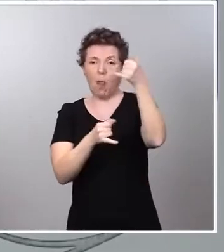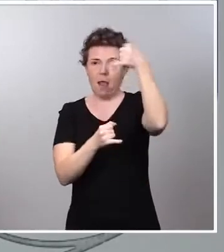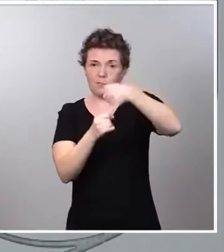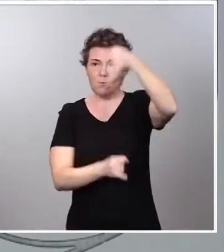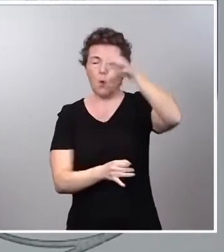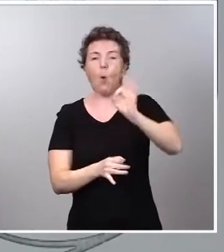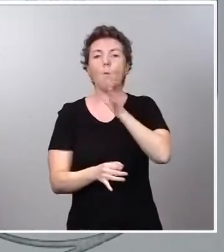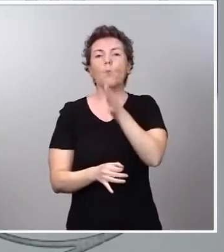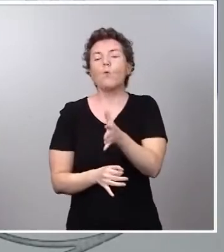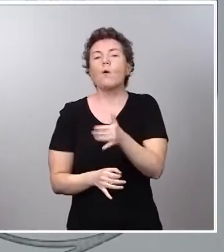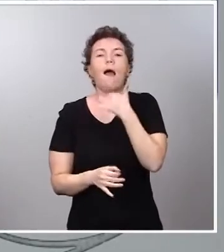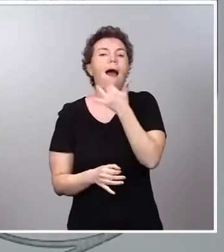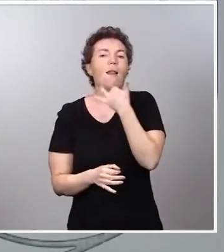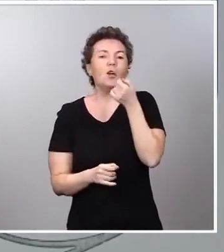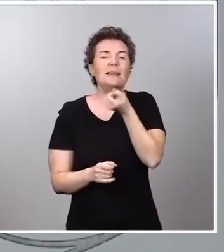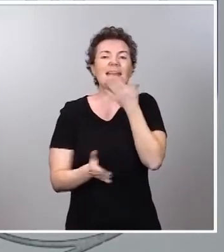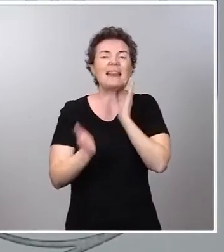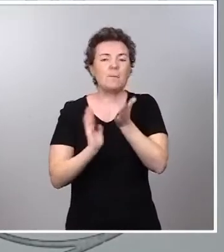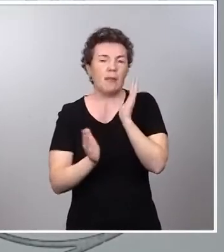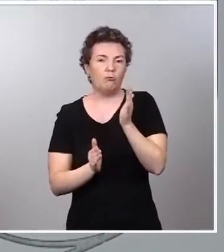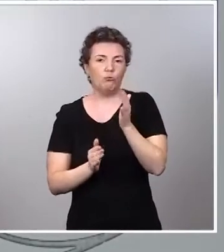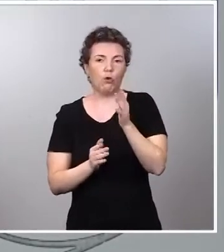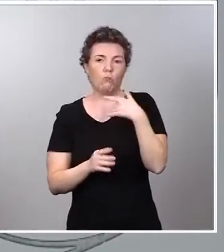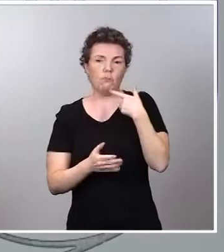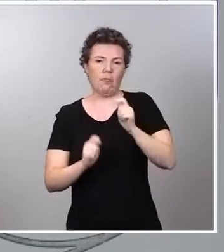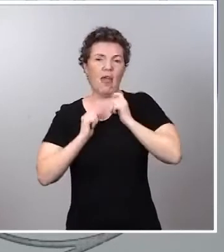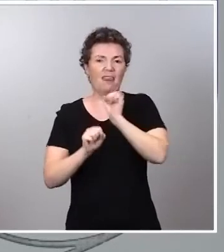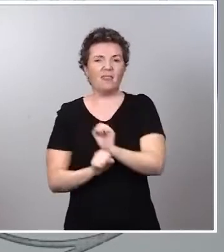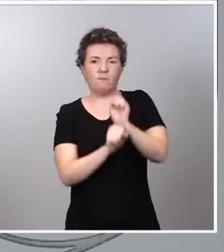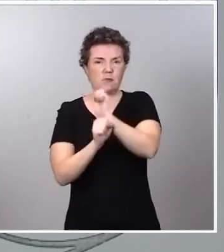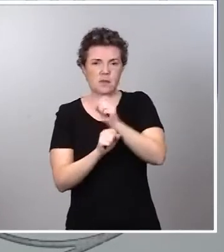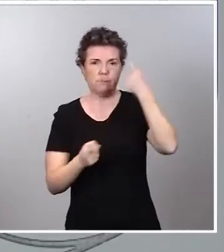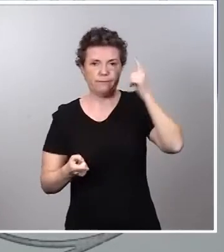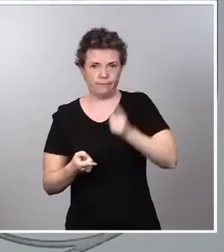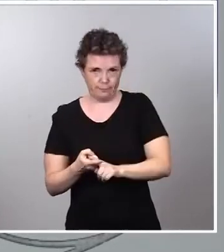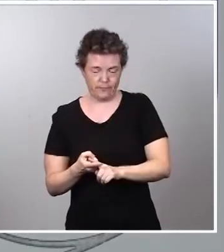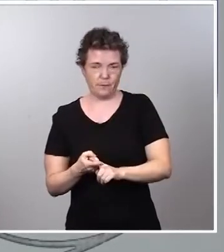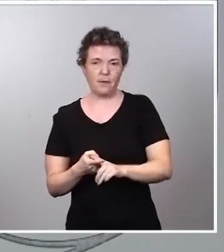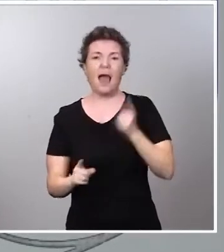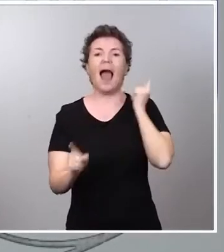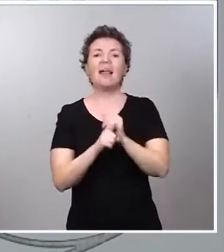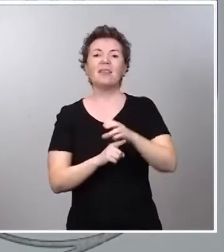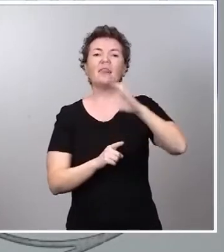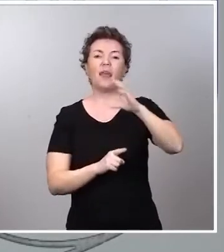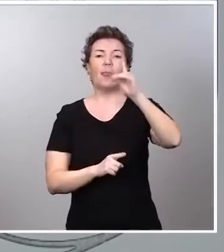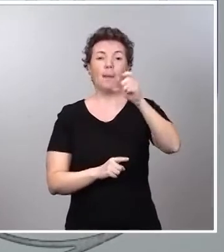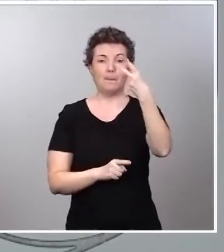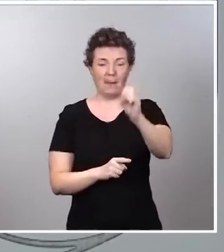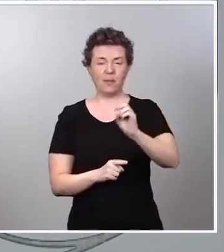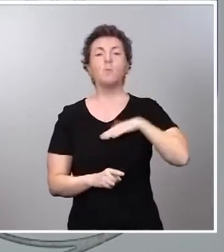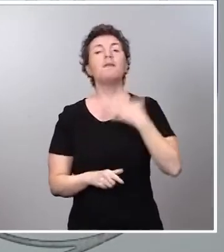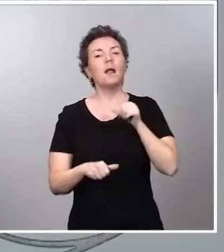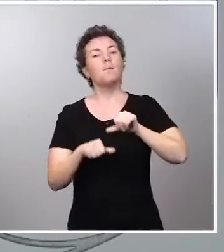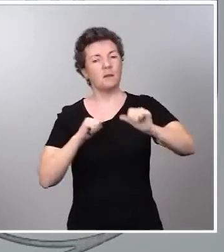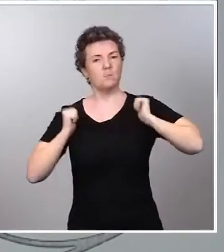tipo de tratamiento de inmunosupresión, los anti-CD20. O sea que ya desde mañana pueden empezar. Y